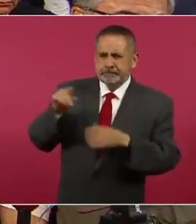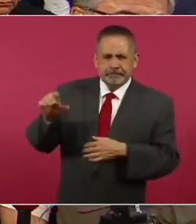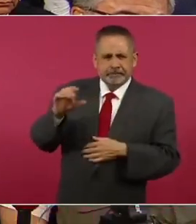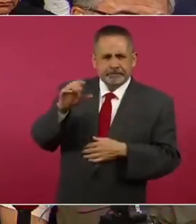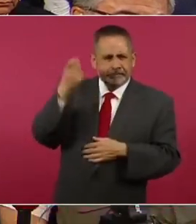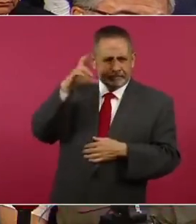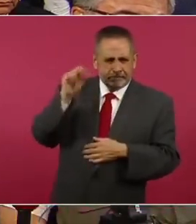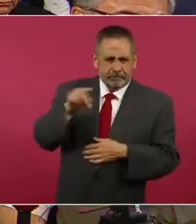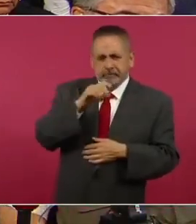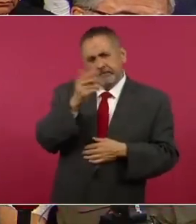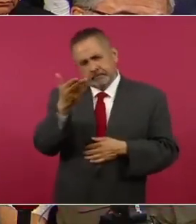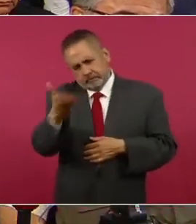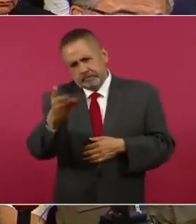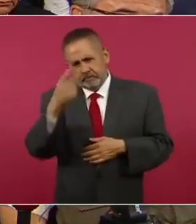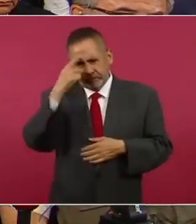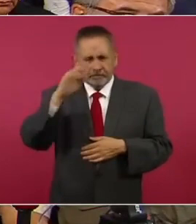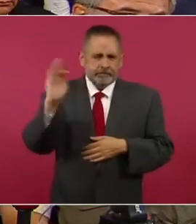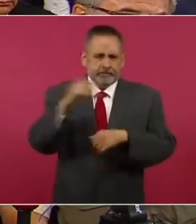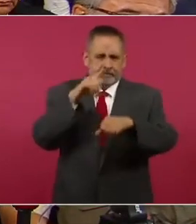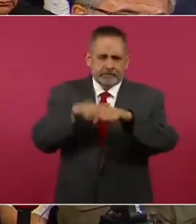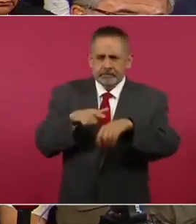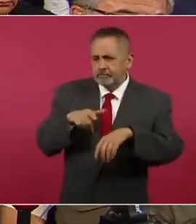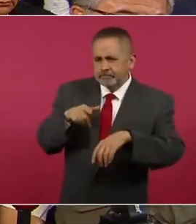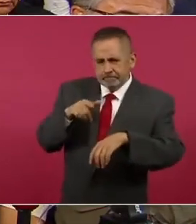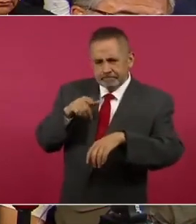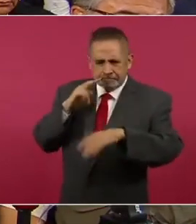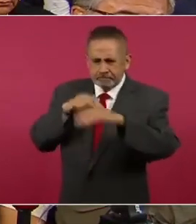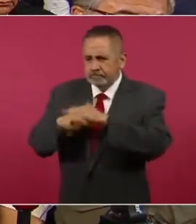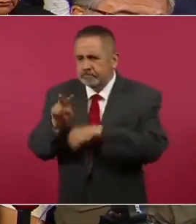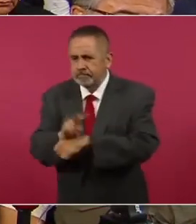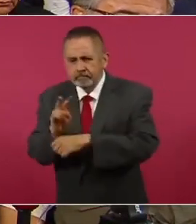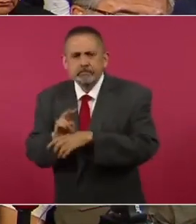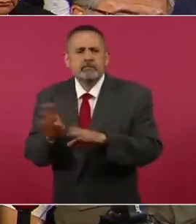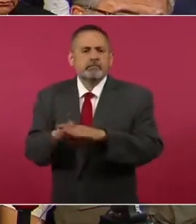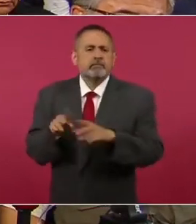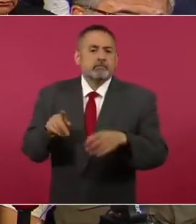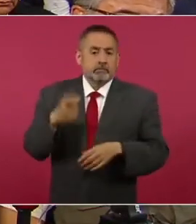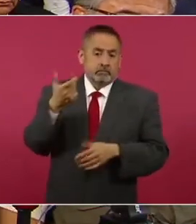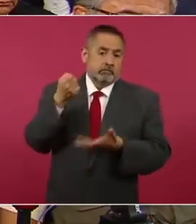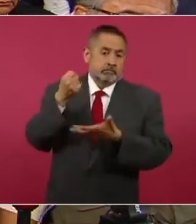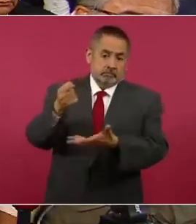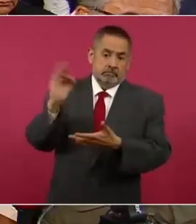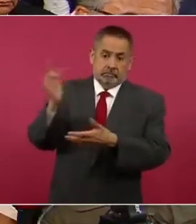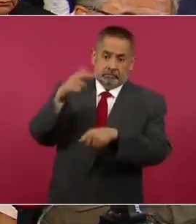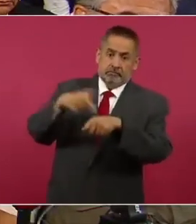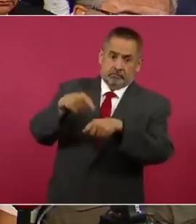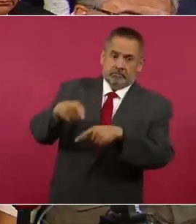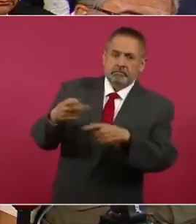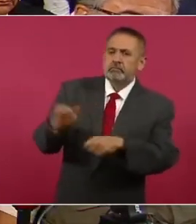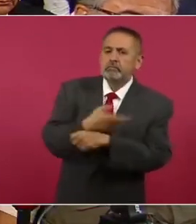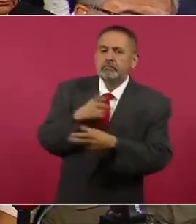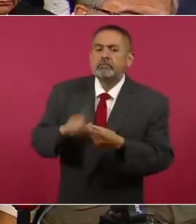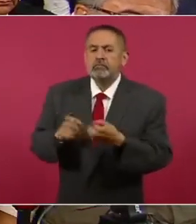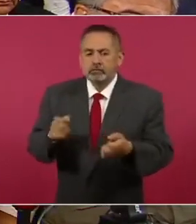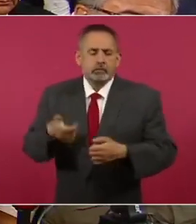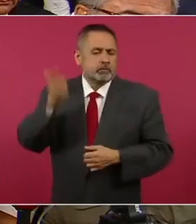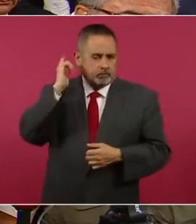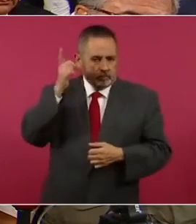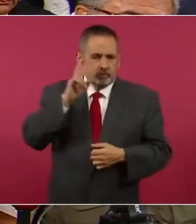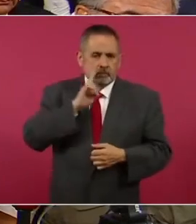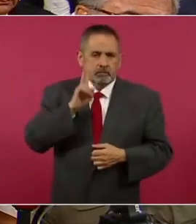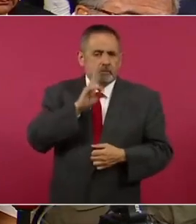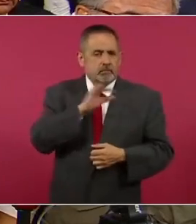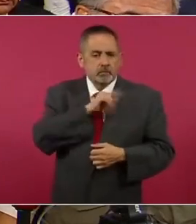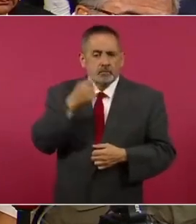y piden también el apoyo por parte de la federación, sobre todo porque hay recursos federales en estas obras y que ojalá también pudiera